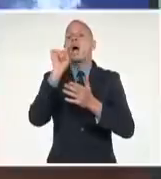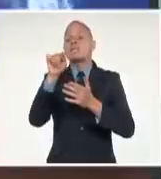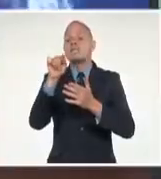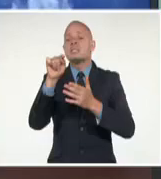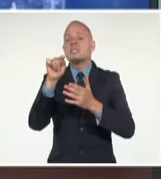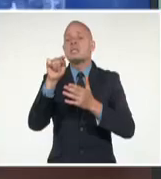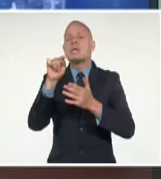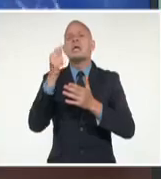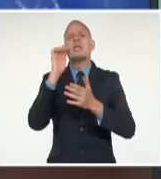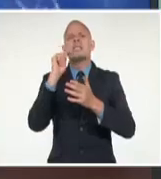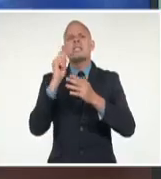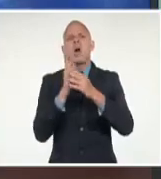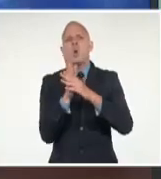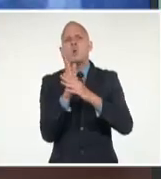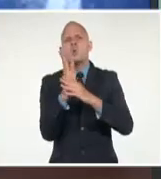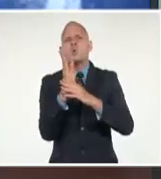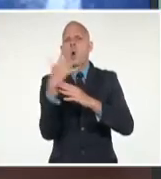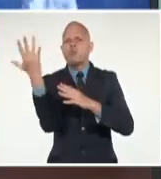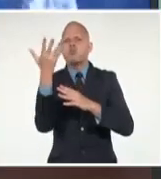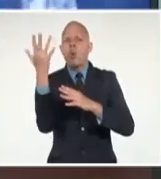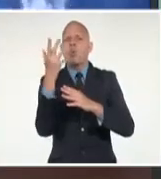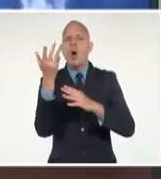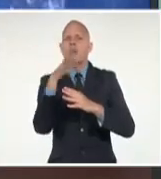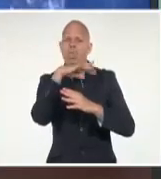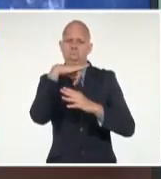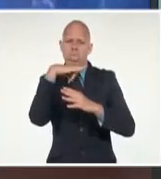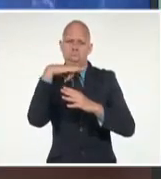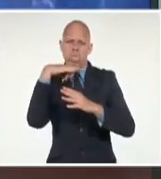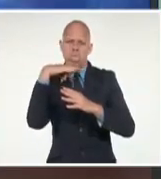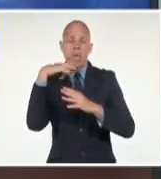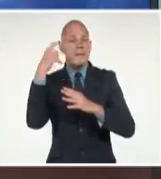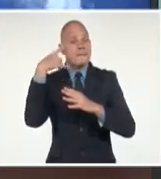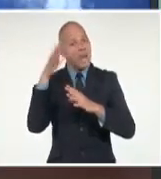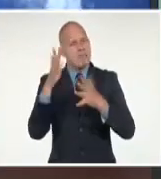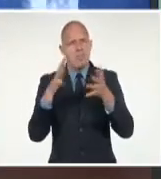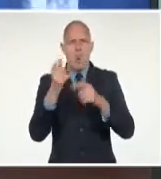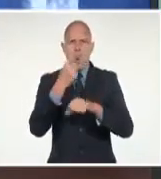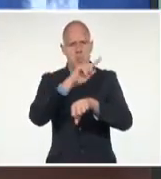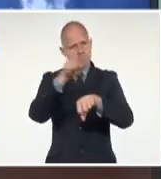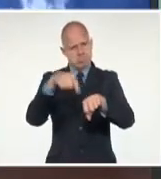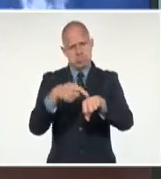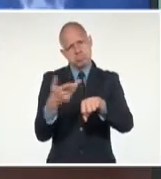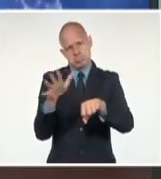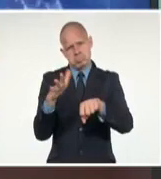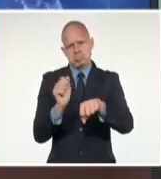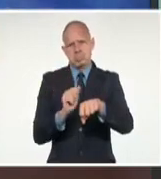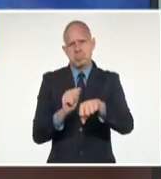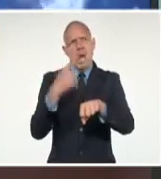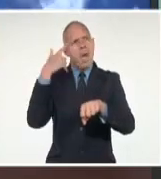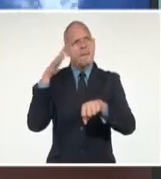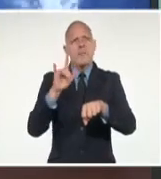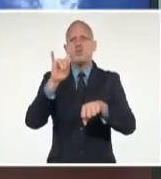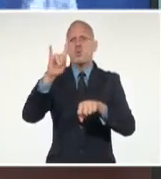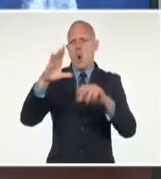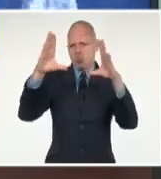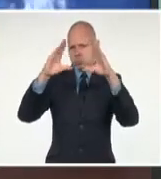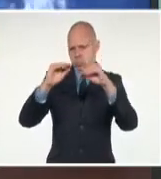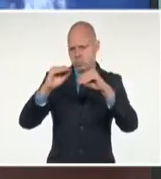kilómetros por hora, aproximadamente en una hora, así que aproximadamente sobre las 9 de la noche,